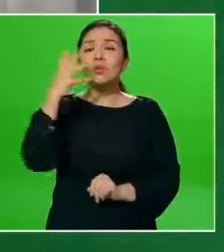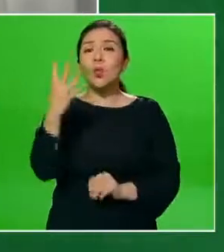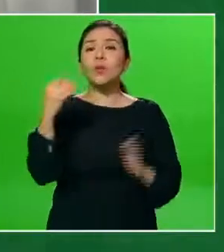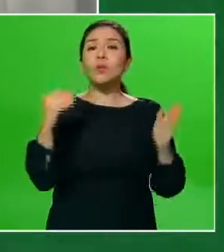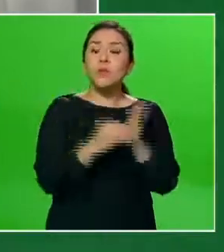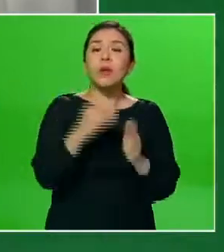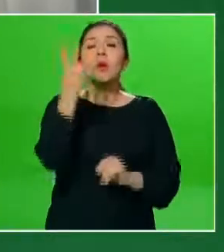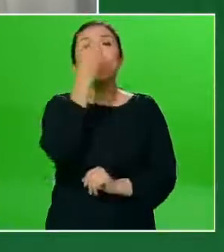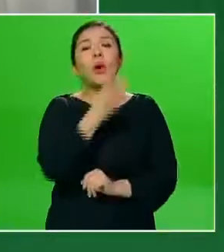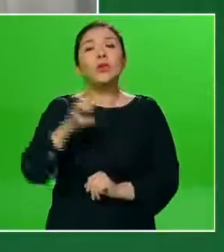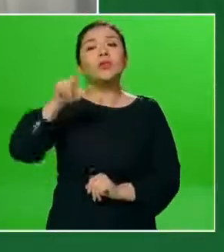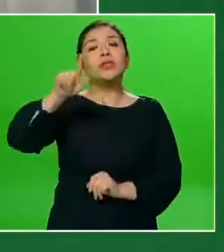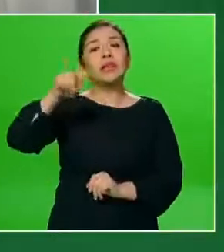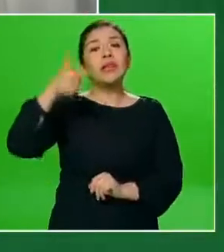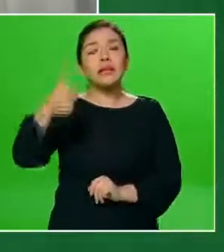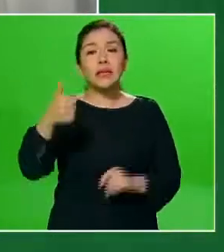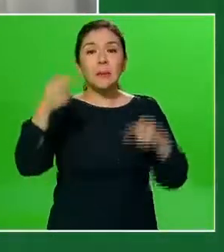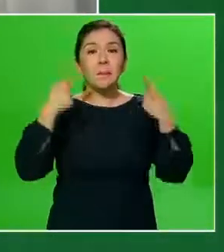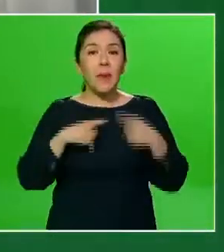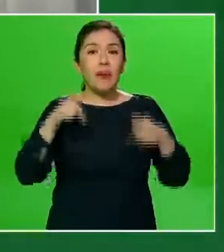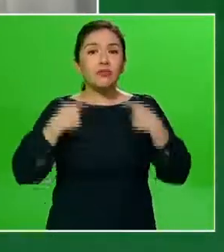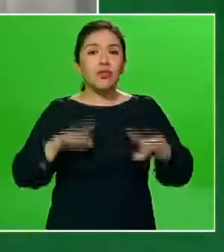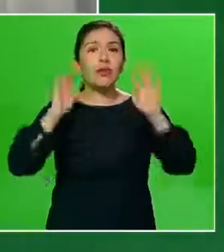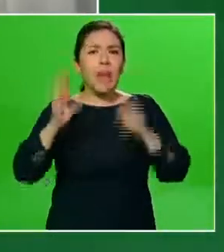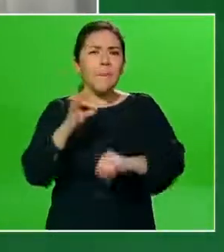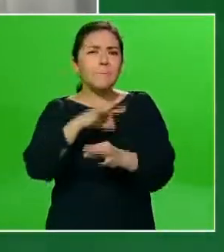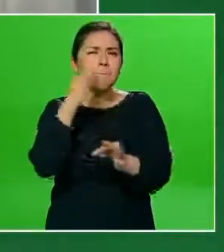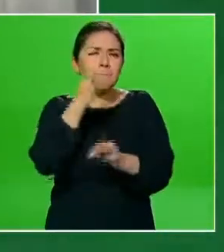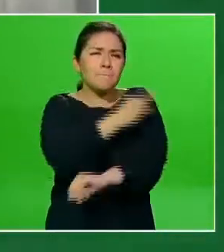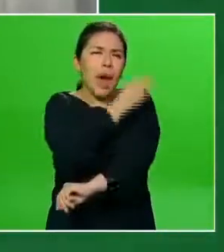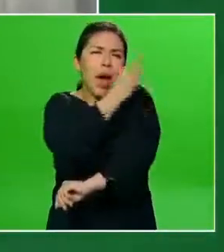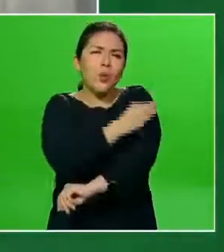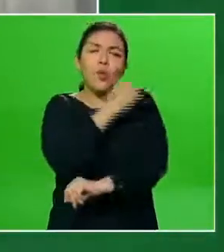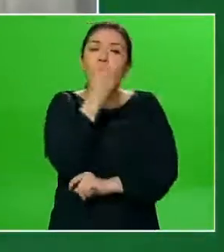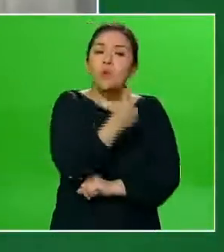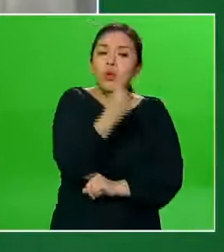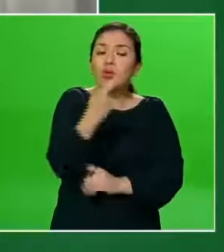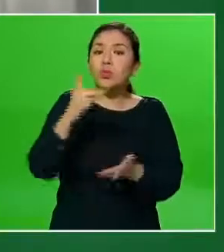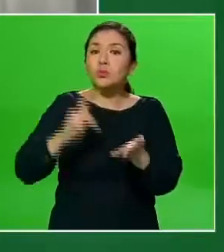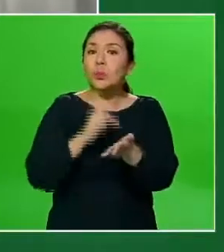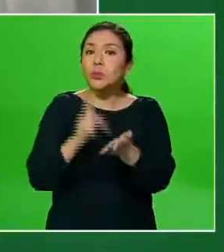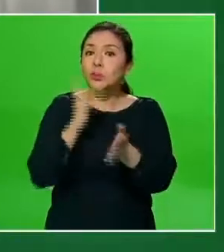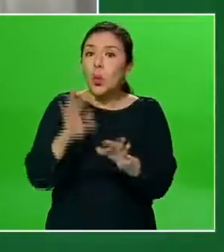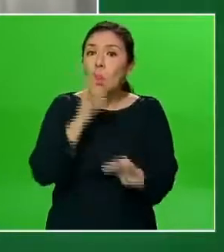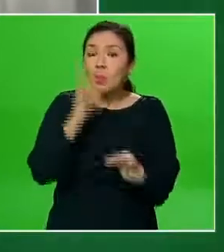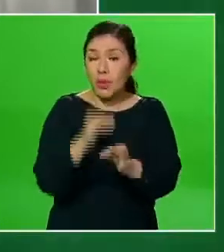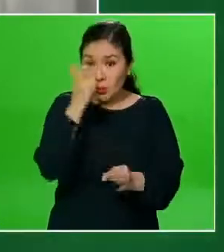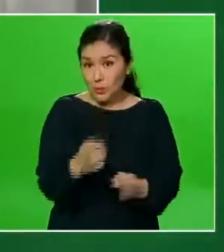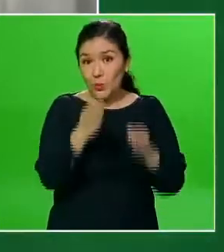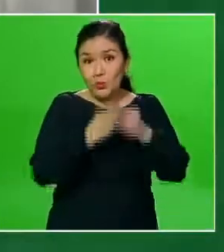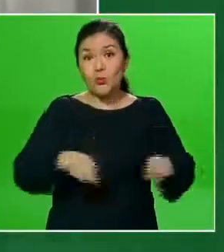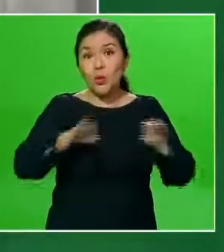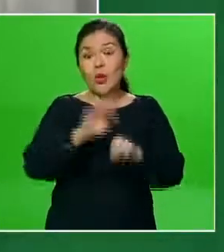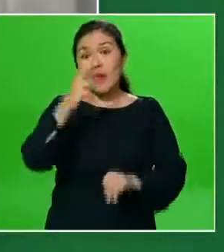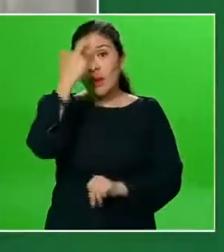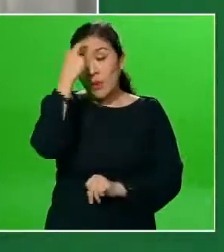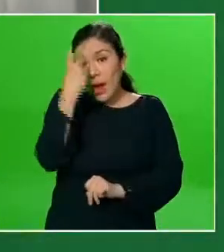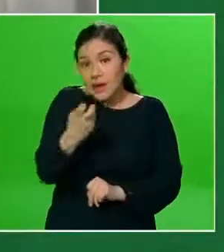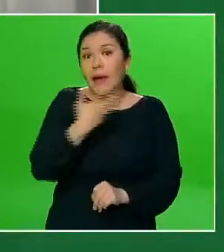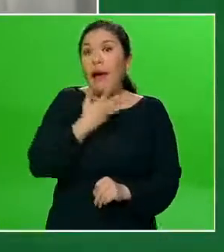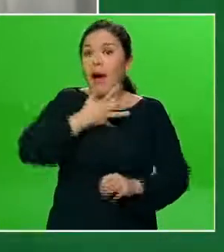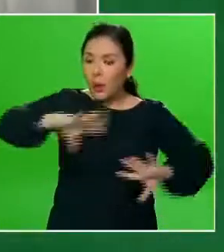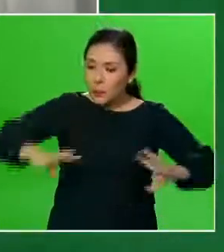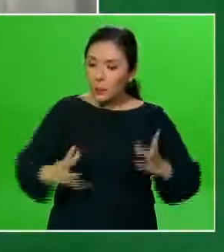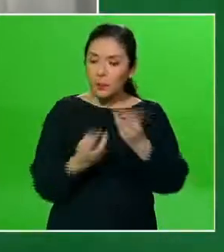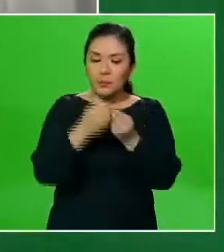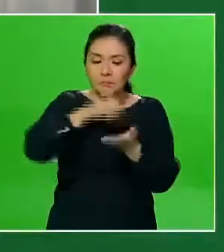.476 esquemas completos de vacunación. Aquí es importante también recordar que aquí se incluyen